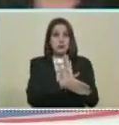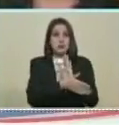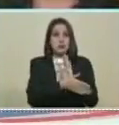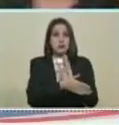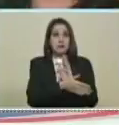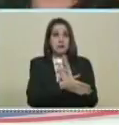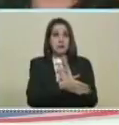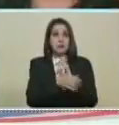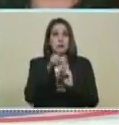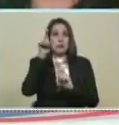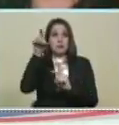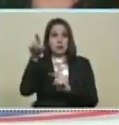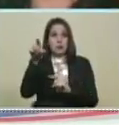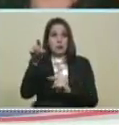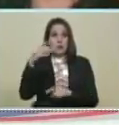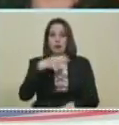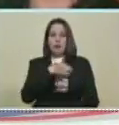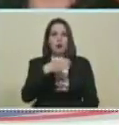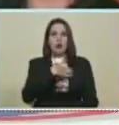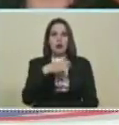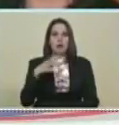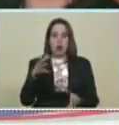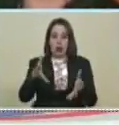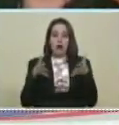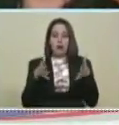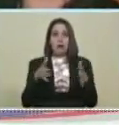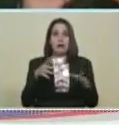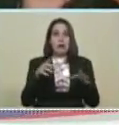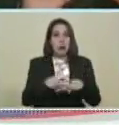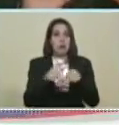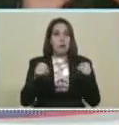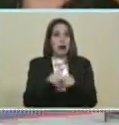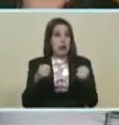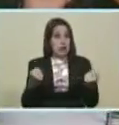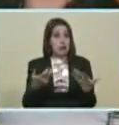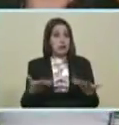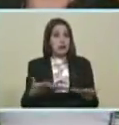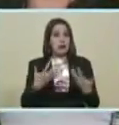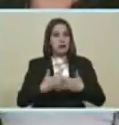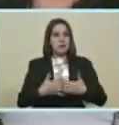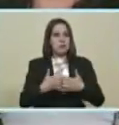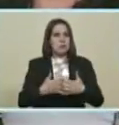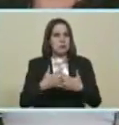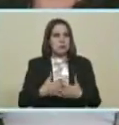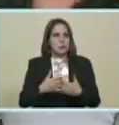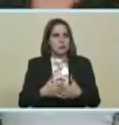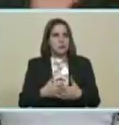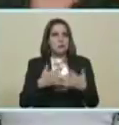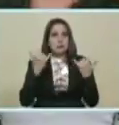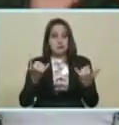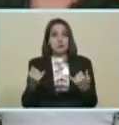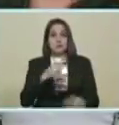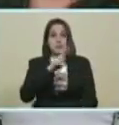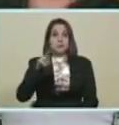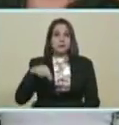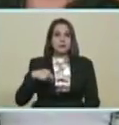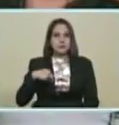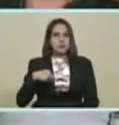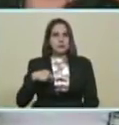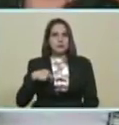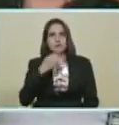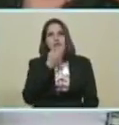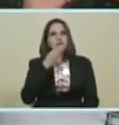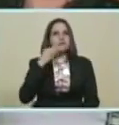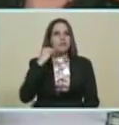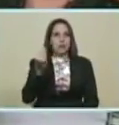Este sin usted No hubiera solo Podido lograr Esta panadería Esta empresa Que ahora es nuestra Ahora es nuestra De nuestros